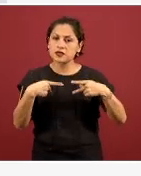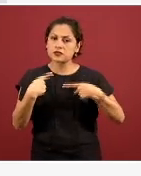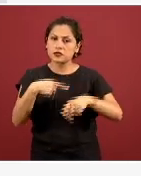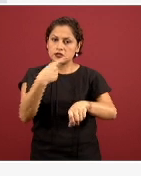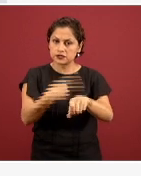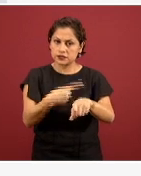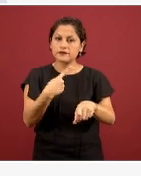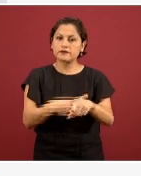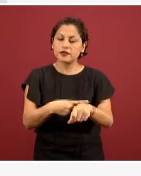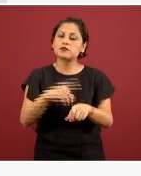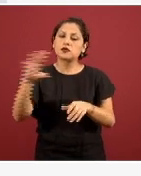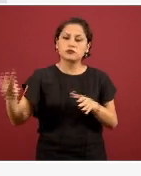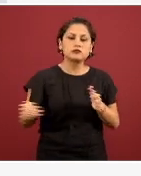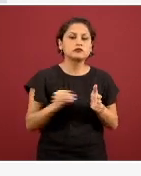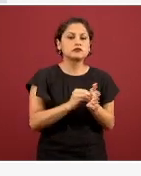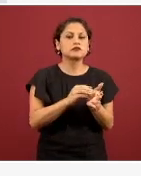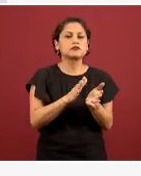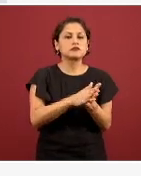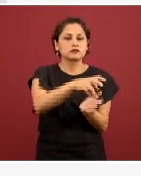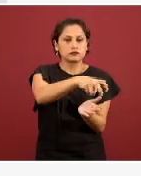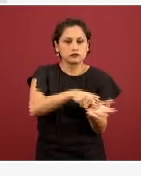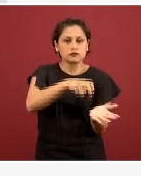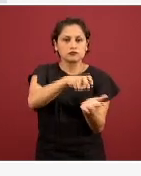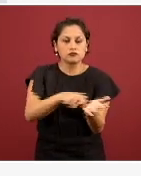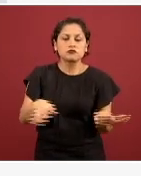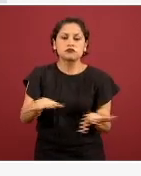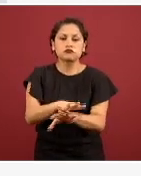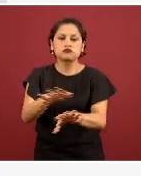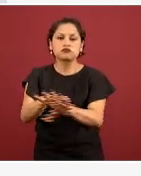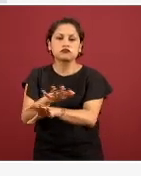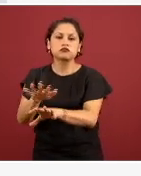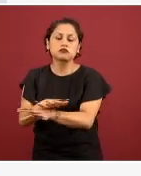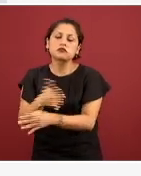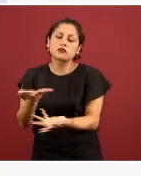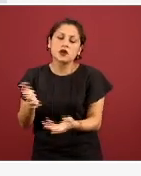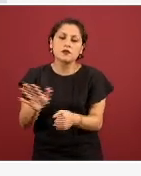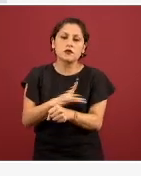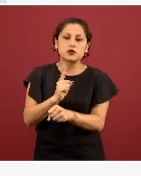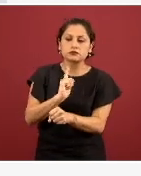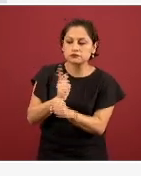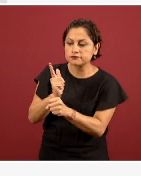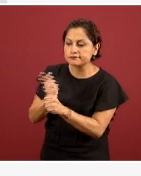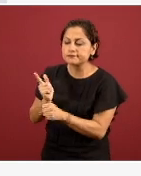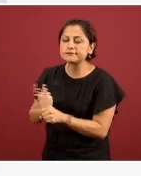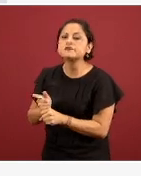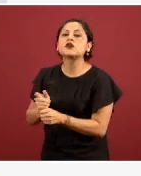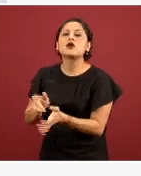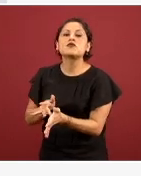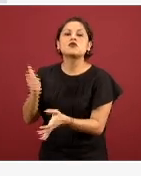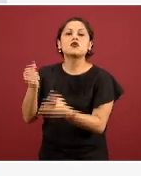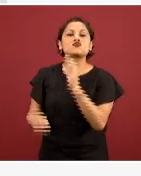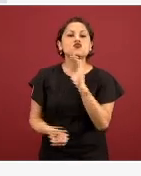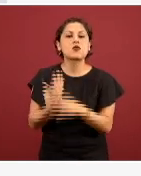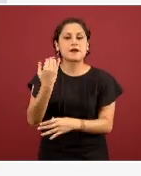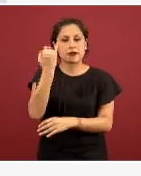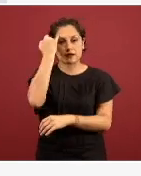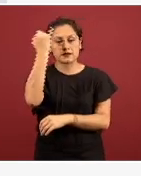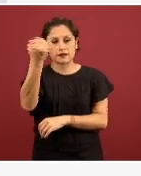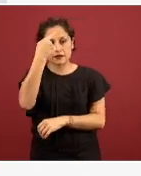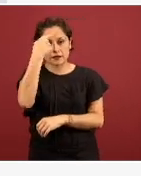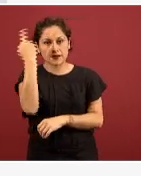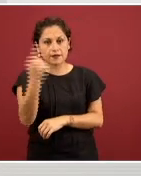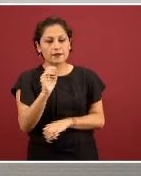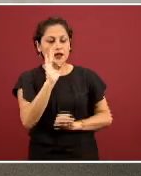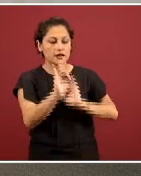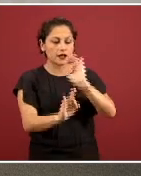evidencia científica que hay alrededor del mundo sobre el tratamiento específico de las personas, dependiendo de